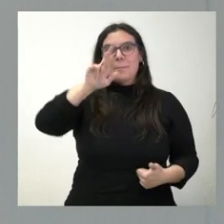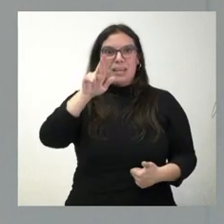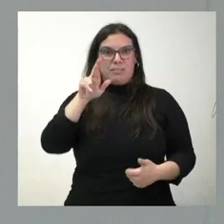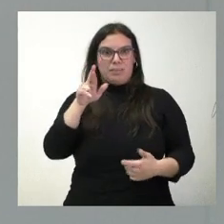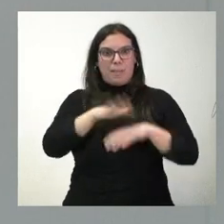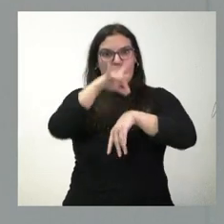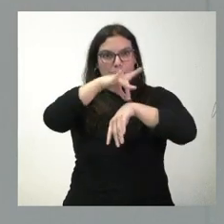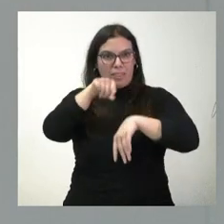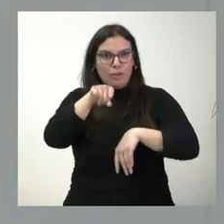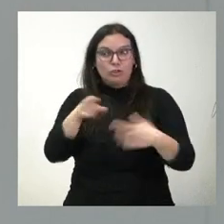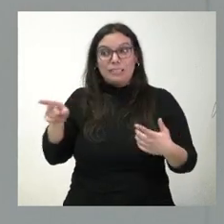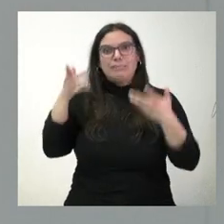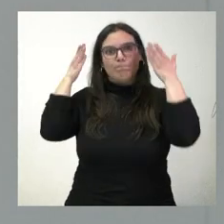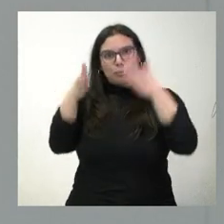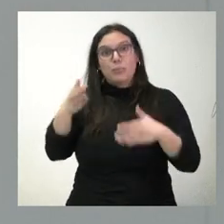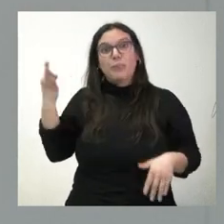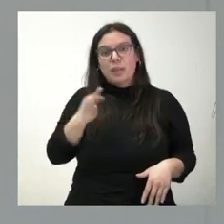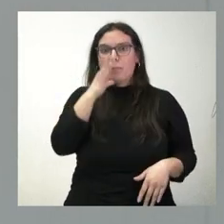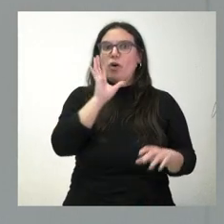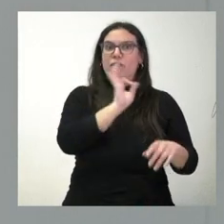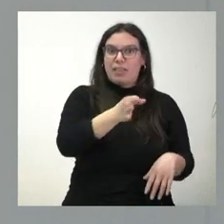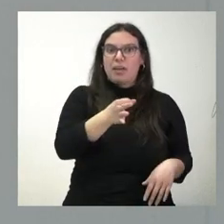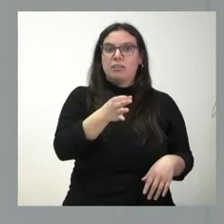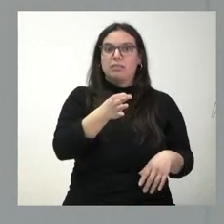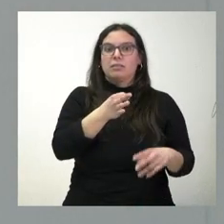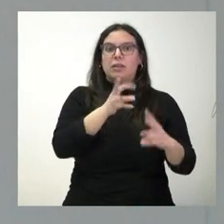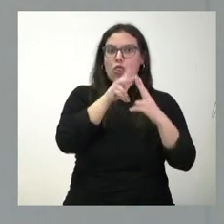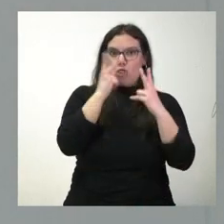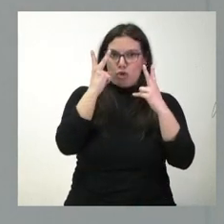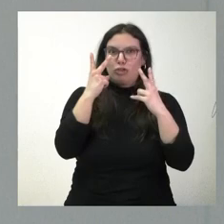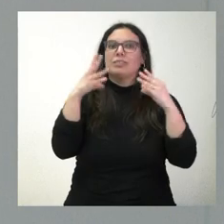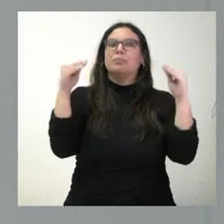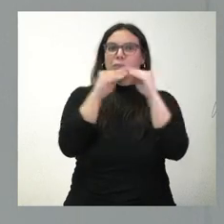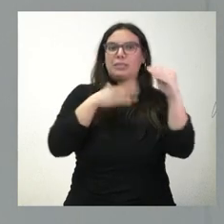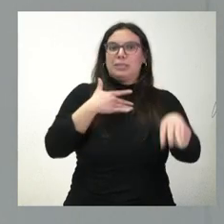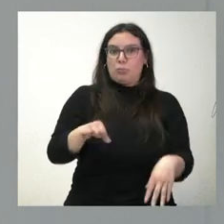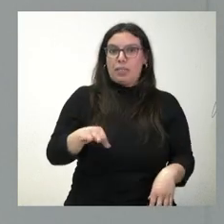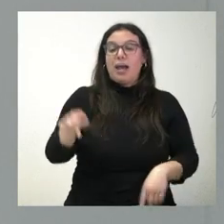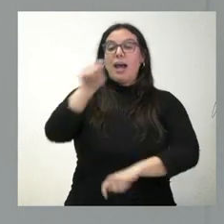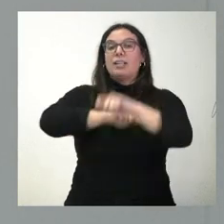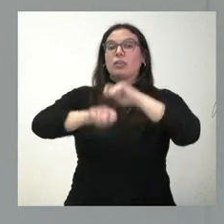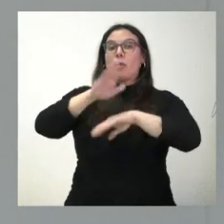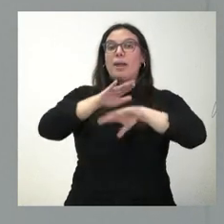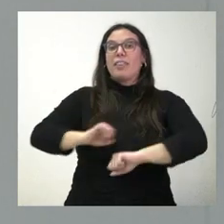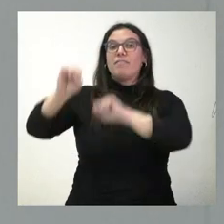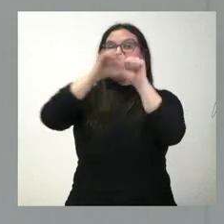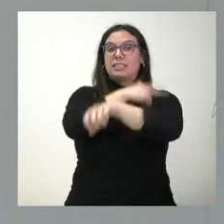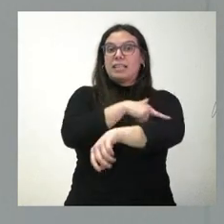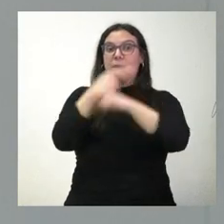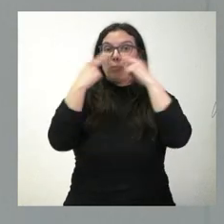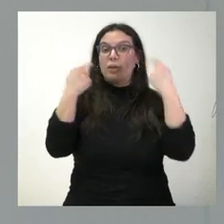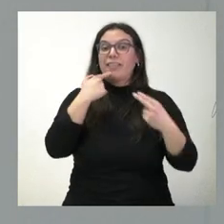hacer ese hincapié porque es verdad ambos aspectos. Por un lado, la Asociación para la Defensa de la Sanidad Pública dice que Castellín está entre las